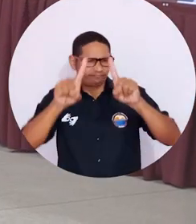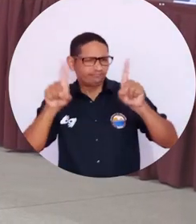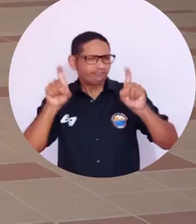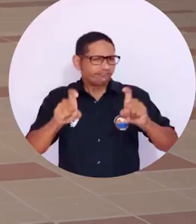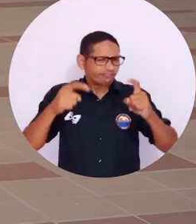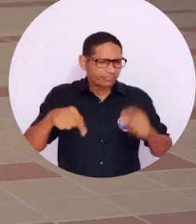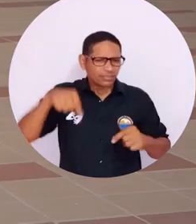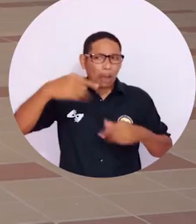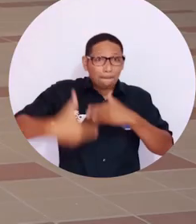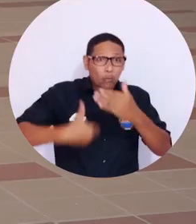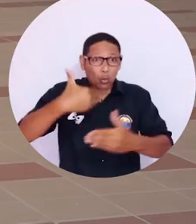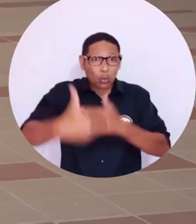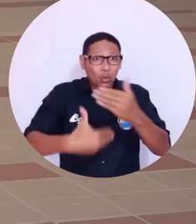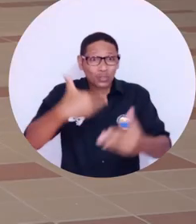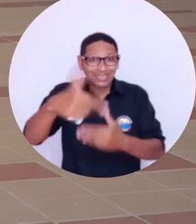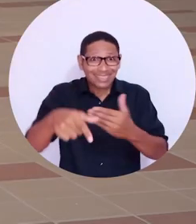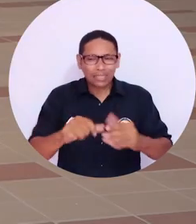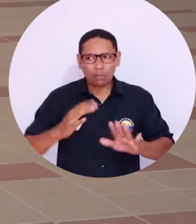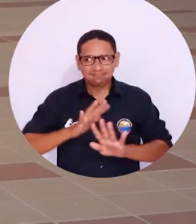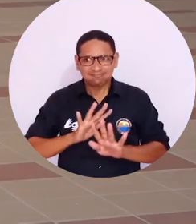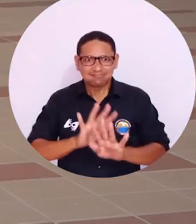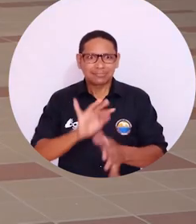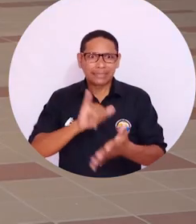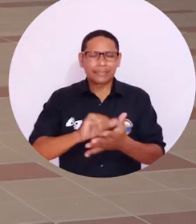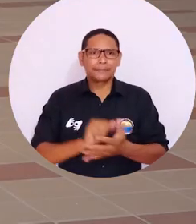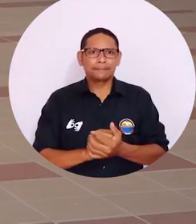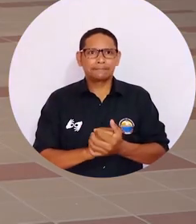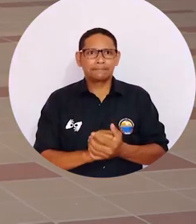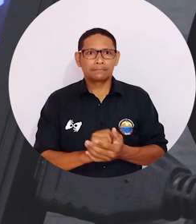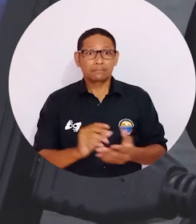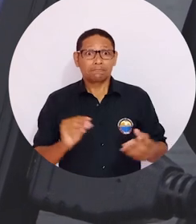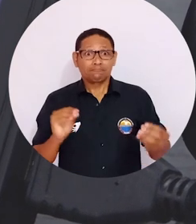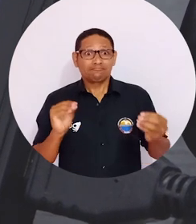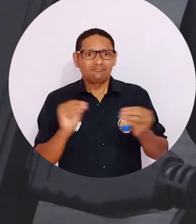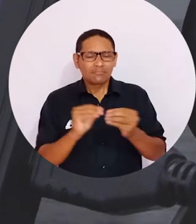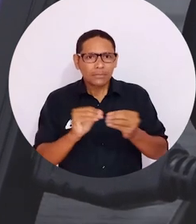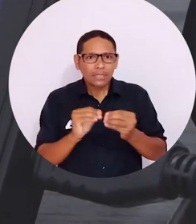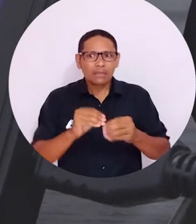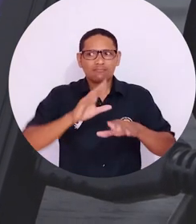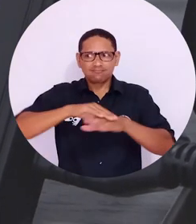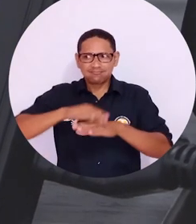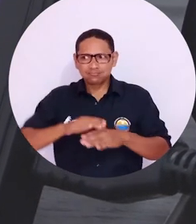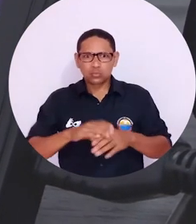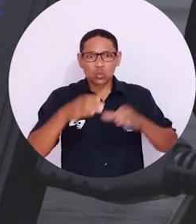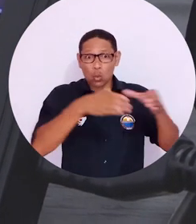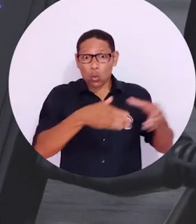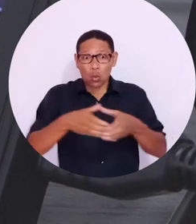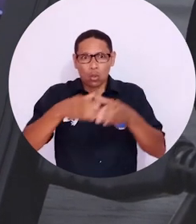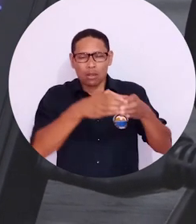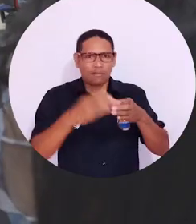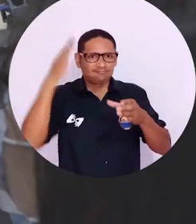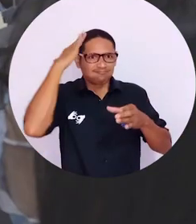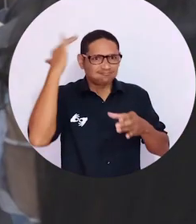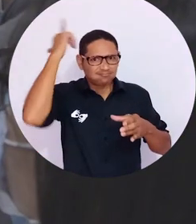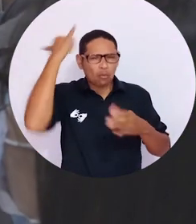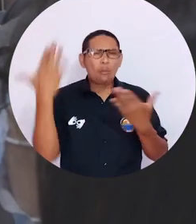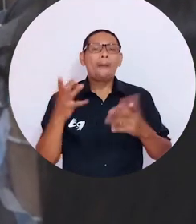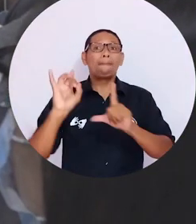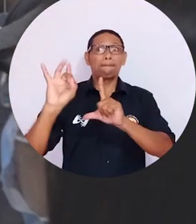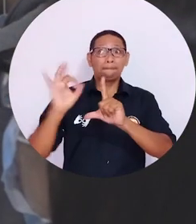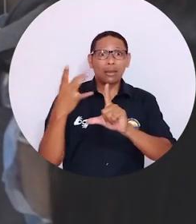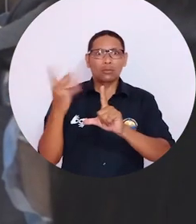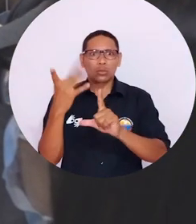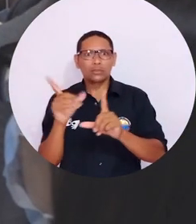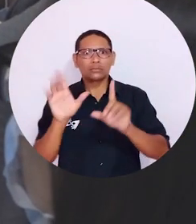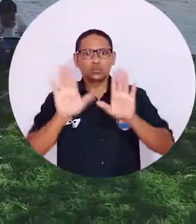van a manifestar durante todo este proceso de estos 15 días. Con la medida adoptada en la sesión del Consejo Académico, transmitida por primera